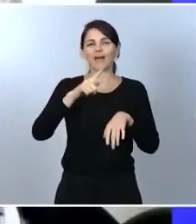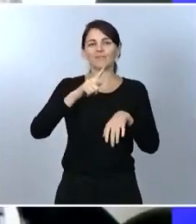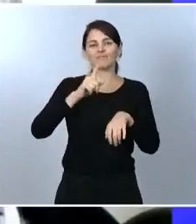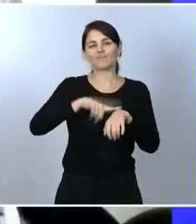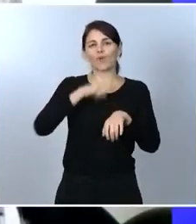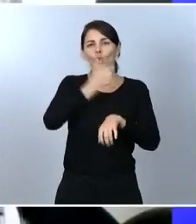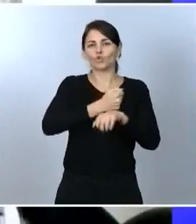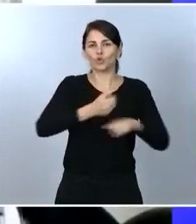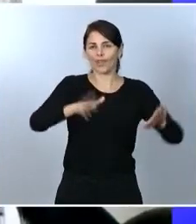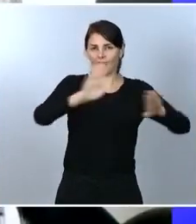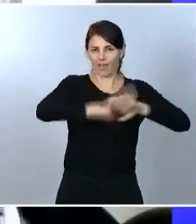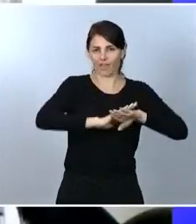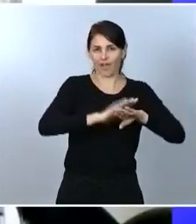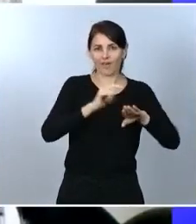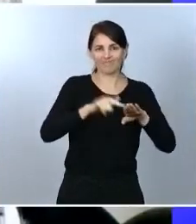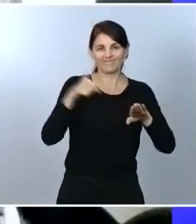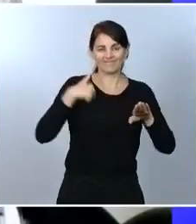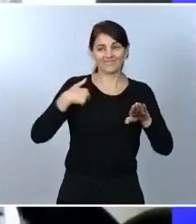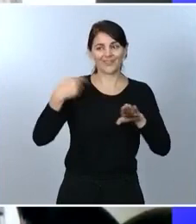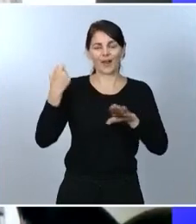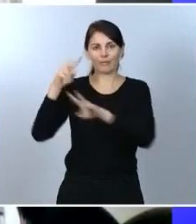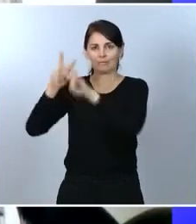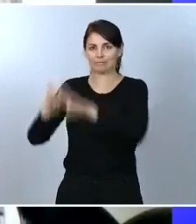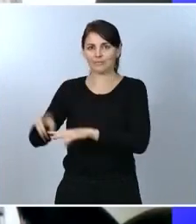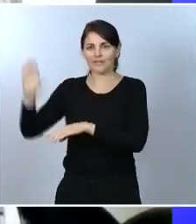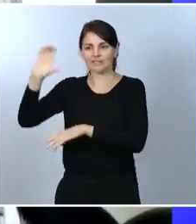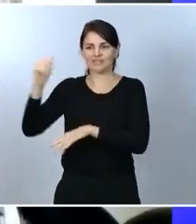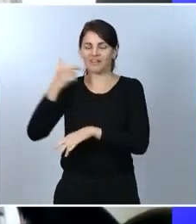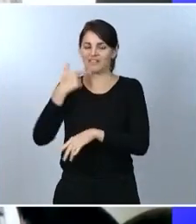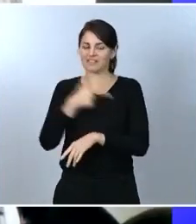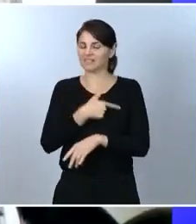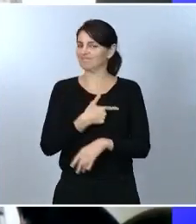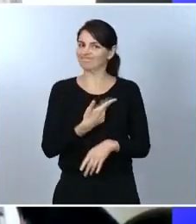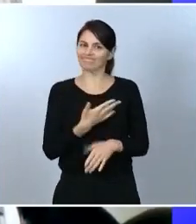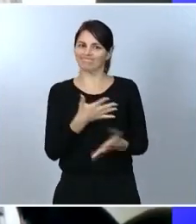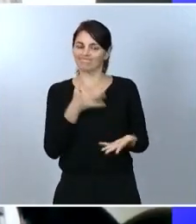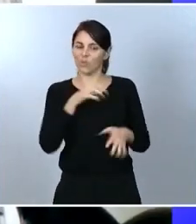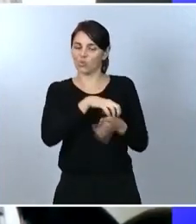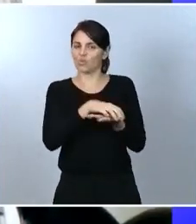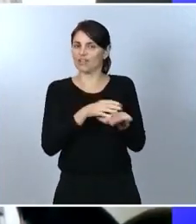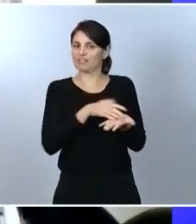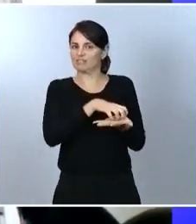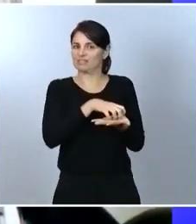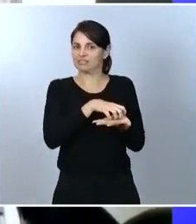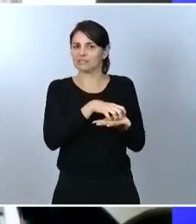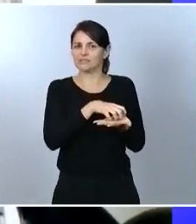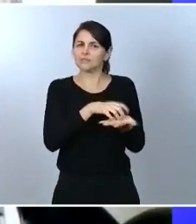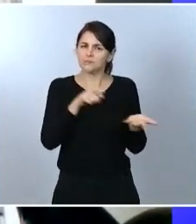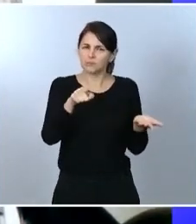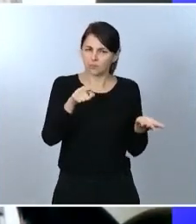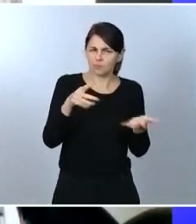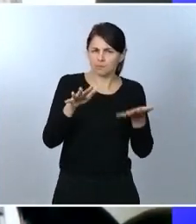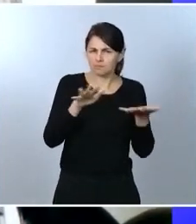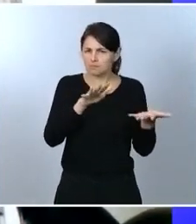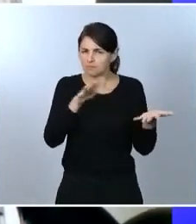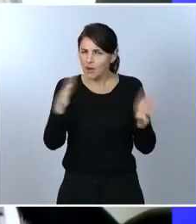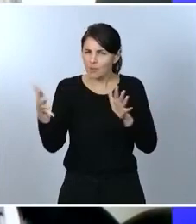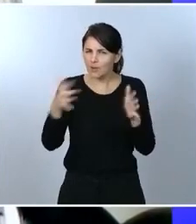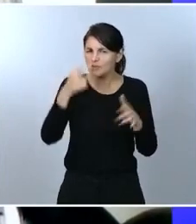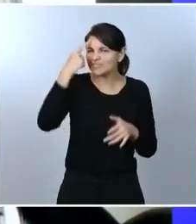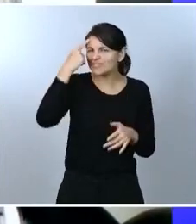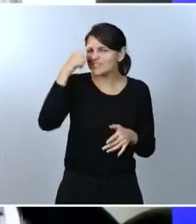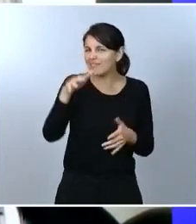la incidencia epidemiológica. No sé si usted tiene más o menos calibrado cuál puede ser este